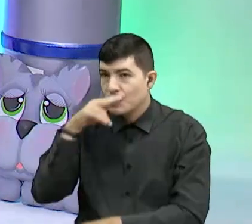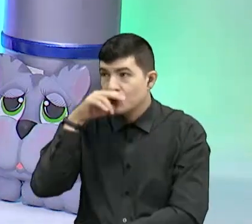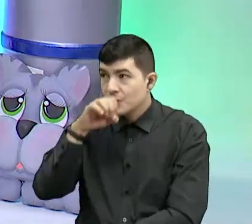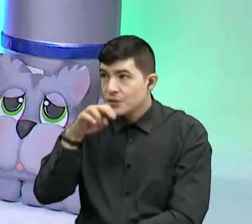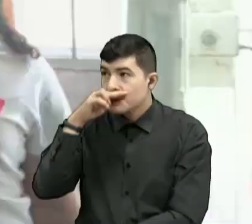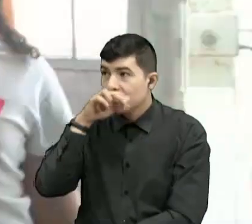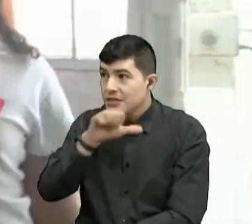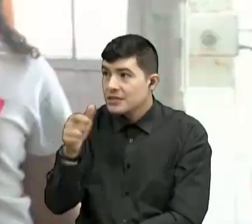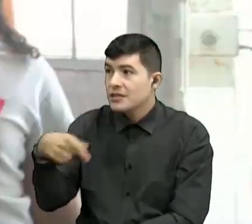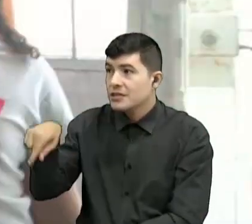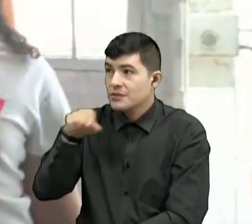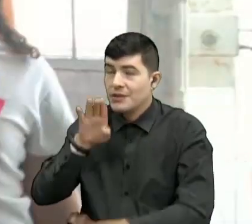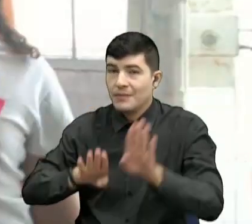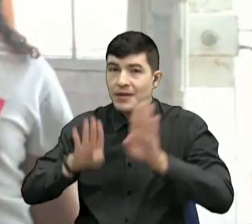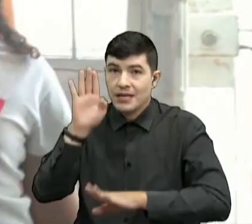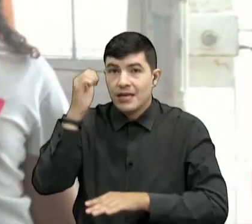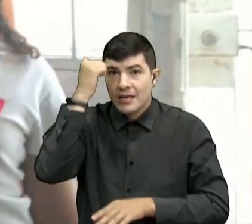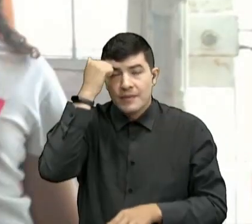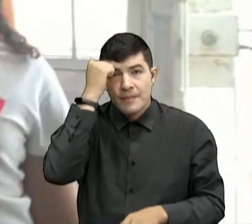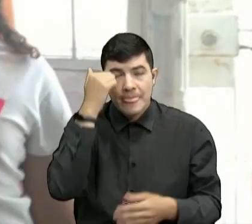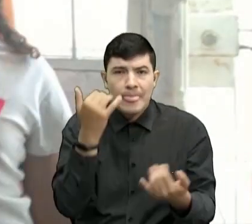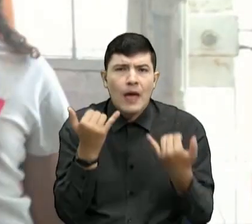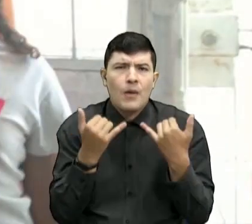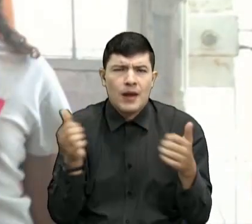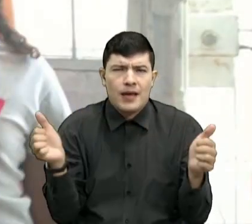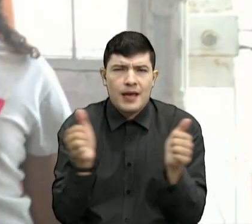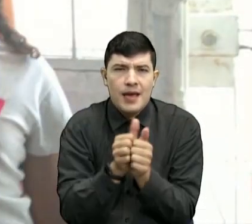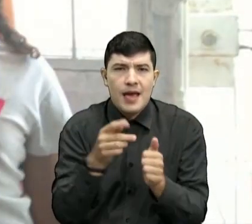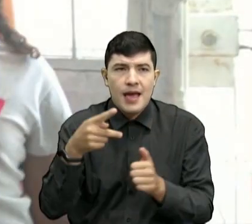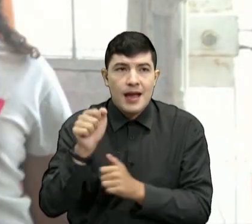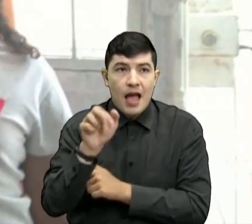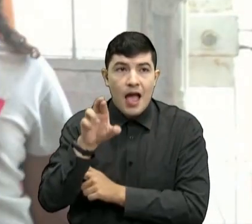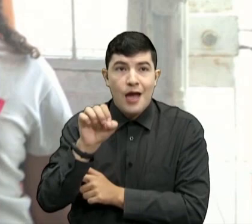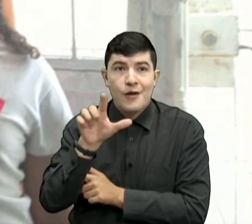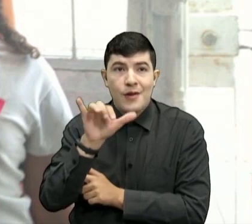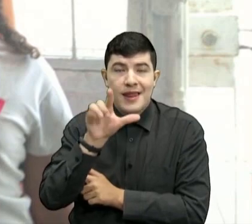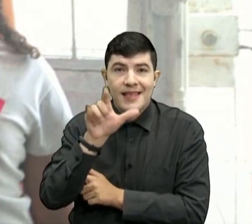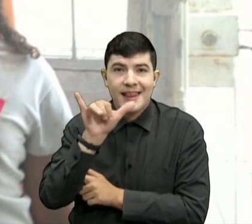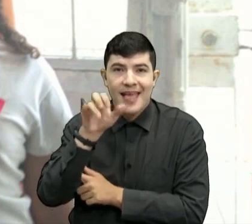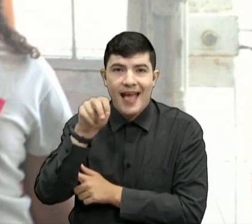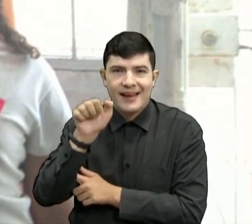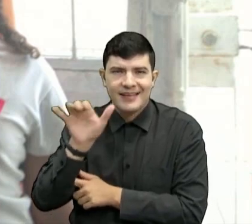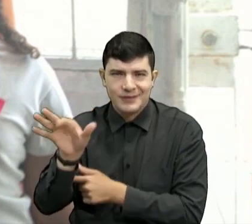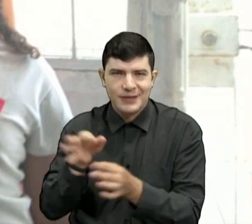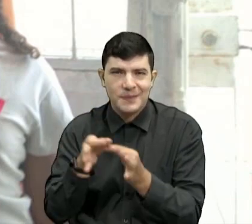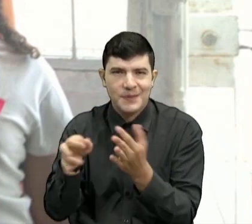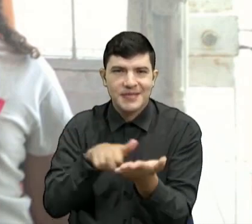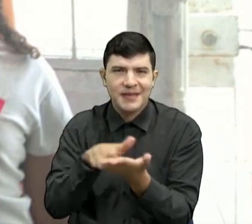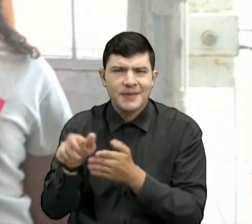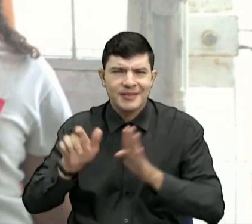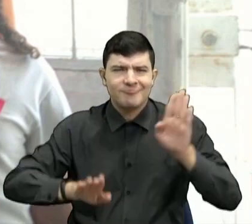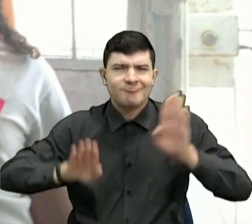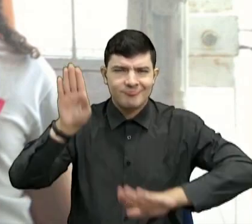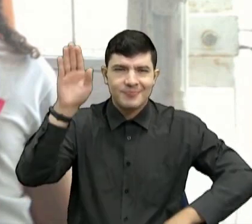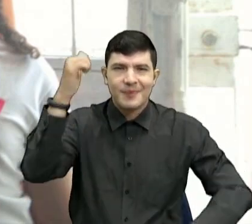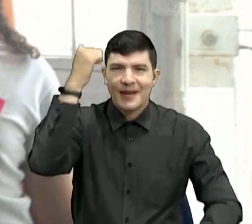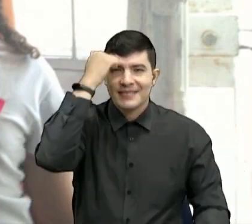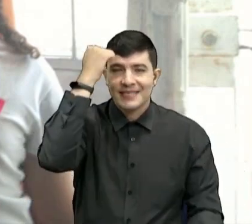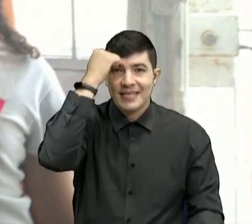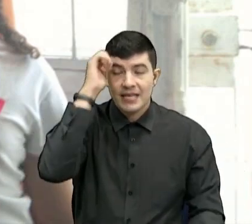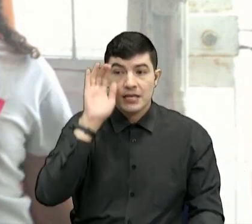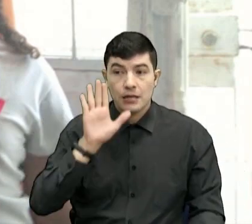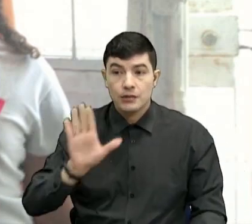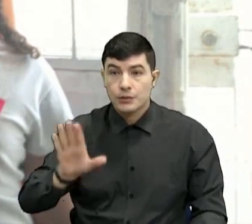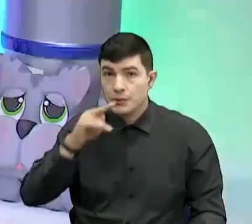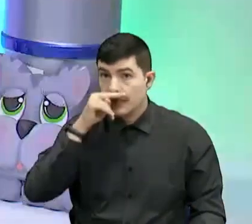Tengo por aquí a Carliliana Sarmiento desde Girón. Levanta su mano diciendo, presente, profe, esta es una